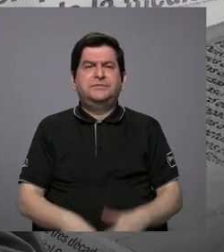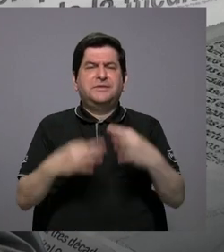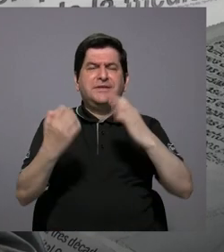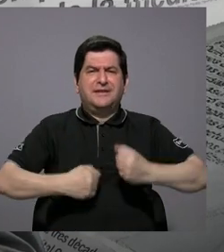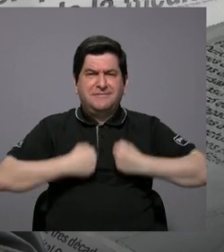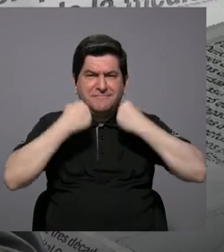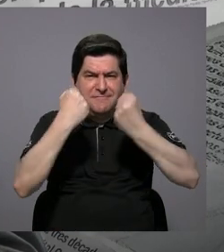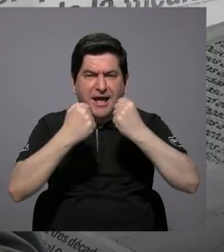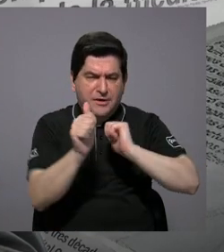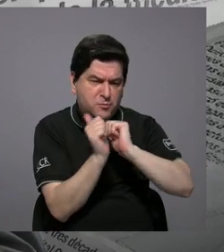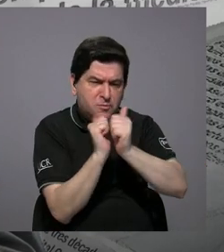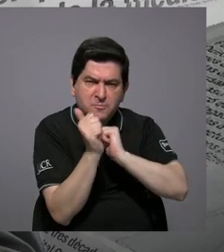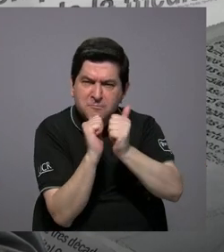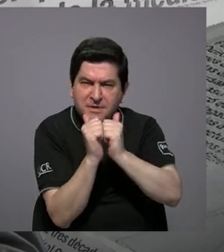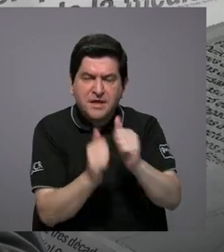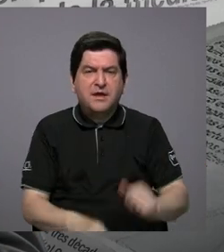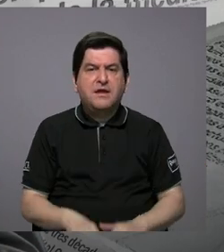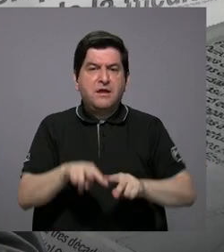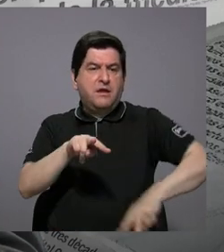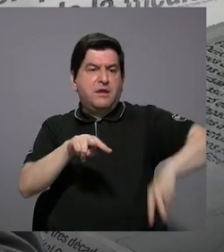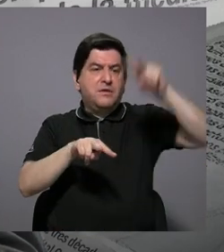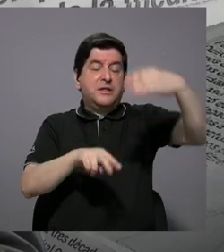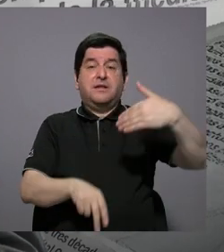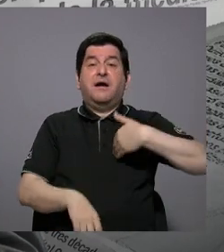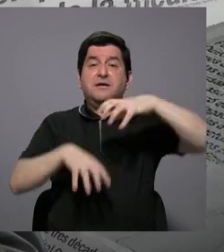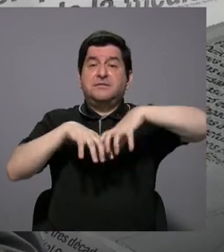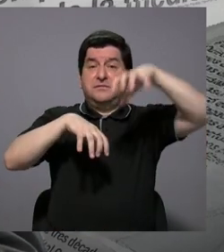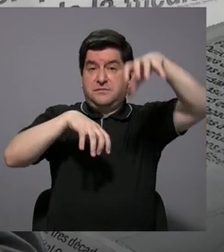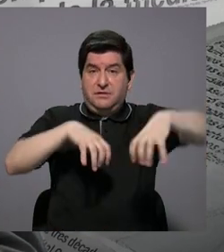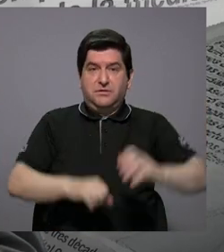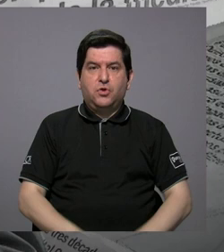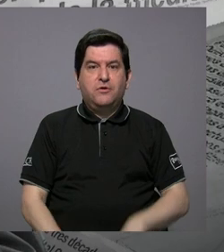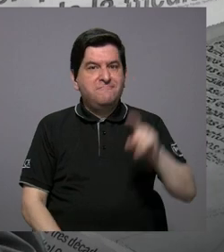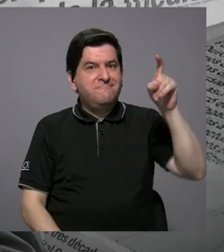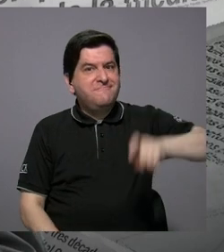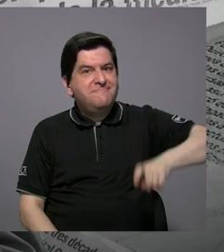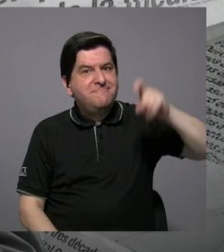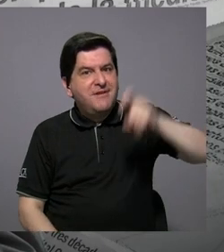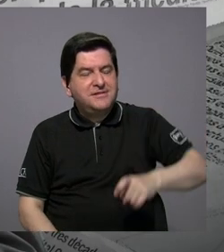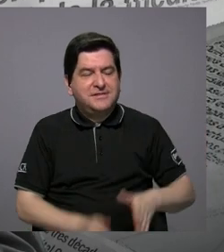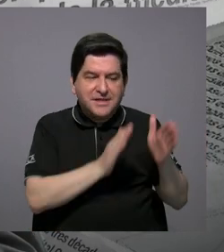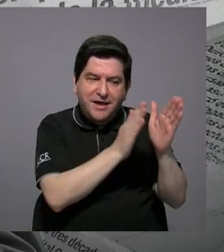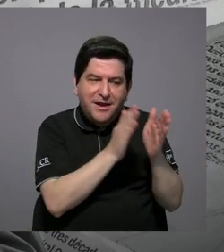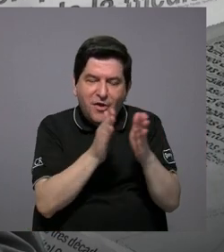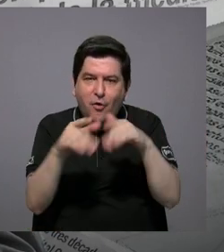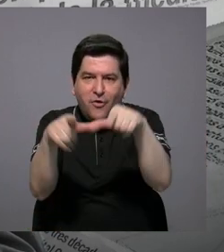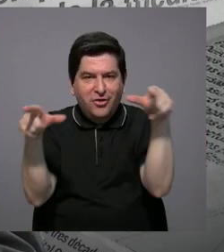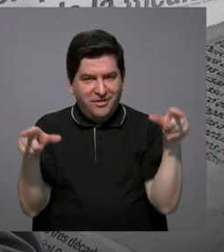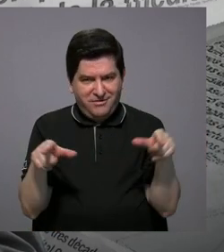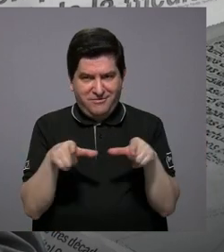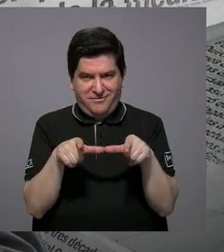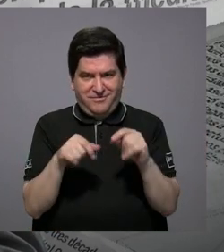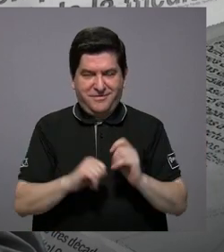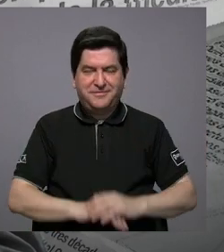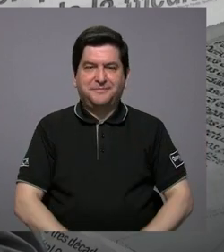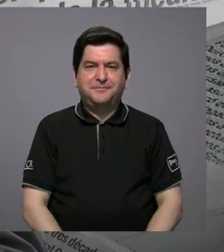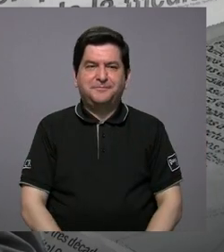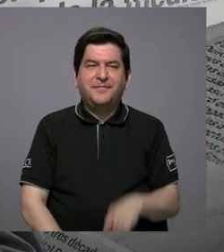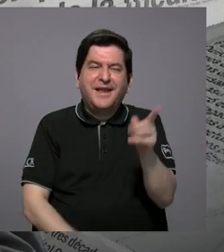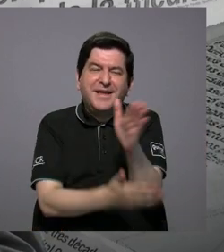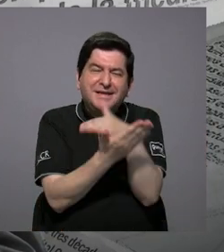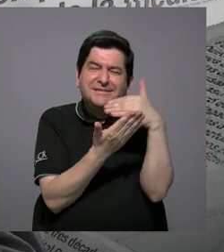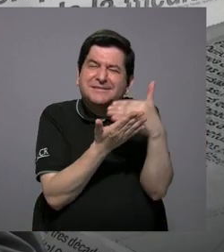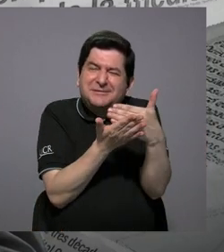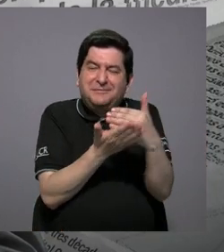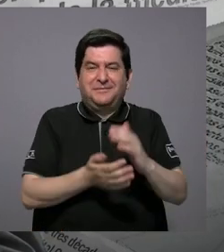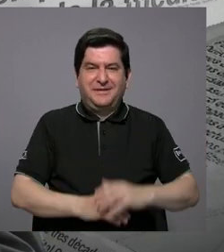fortalecer la competitividad y las ventajas de los cantones, por eso es que necesitamos ordenamiento territorial. Entonces, esa parte